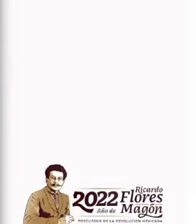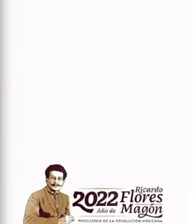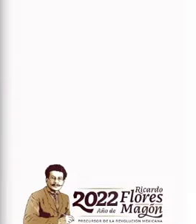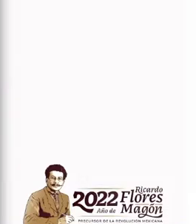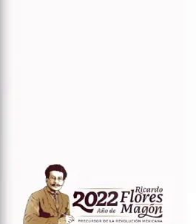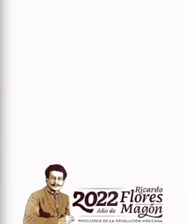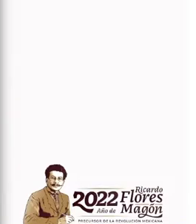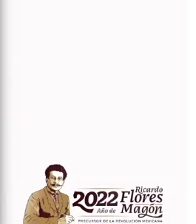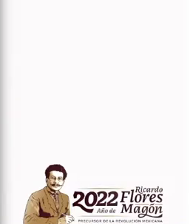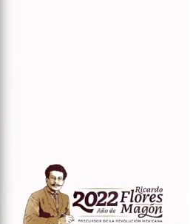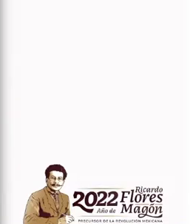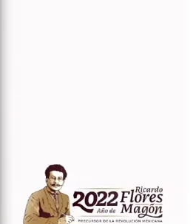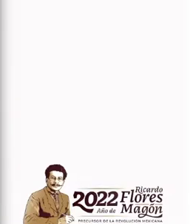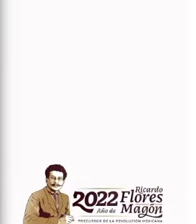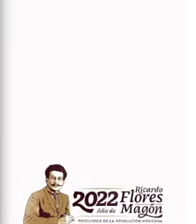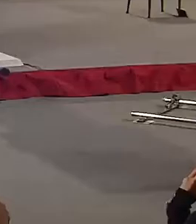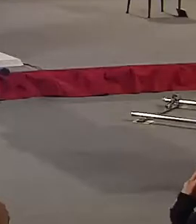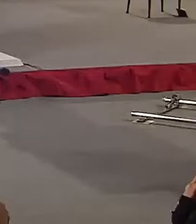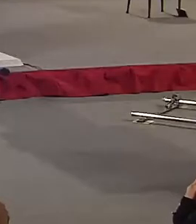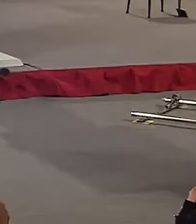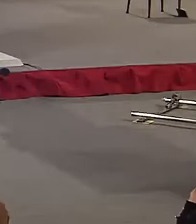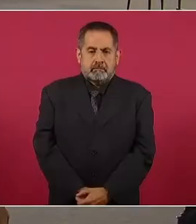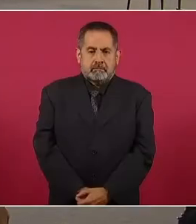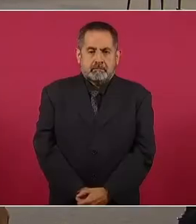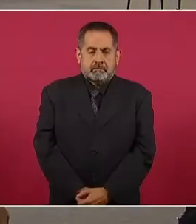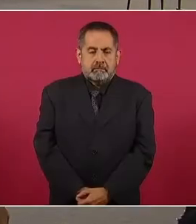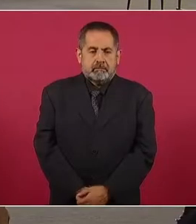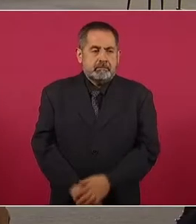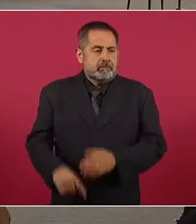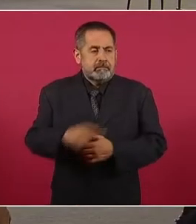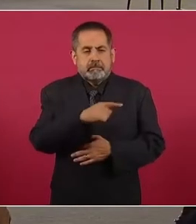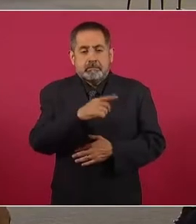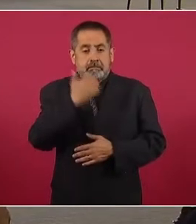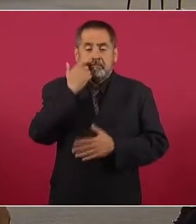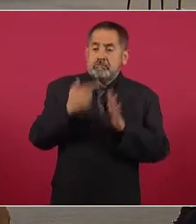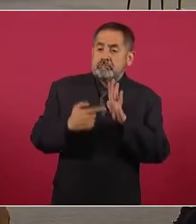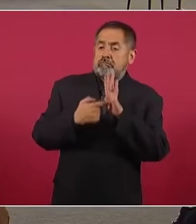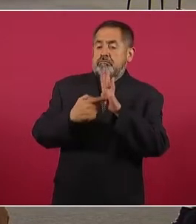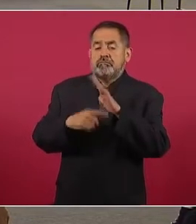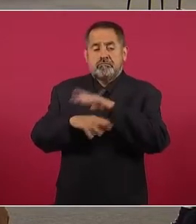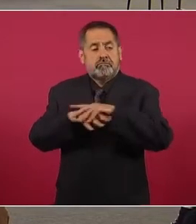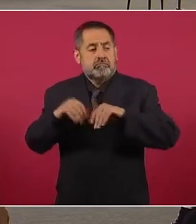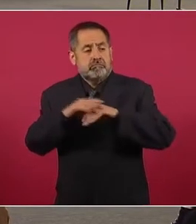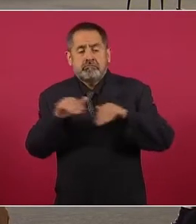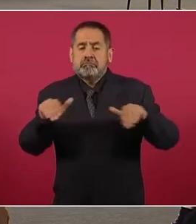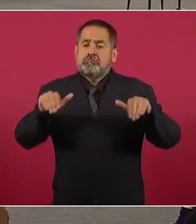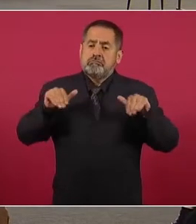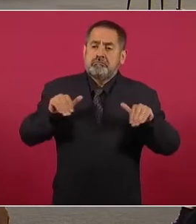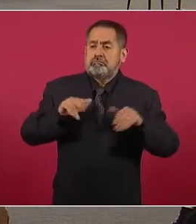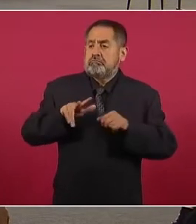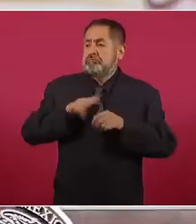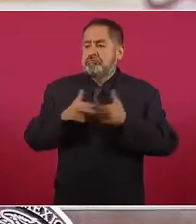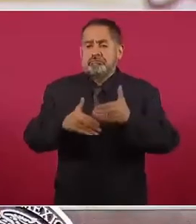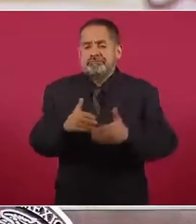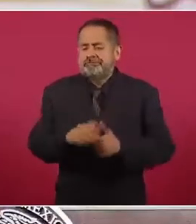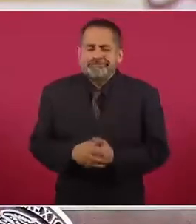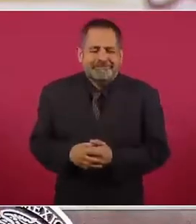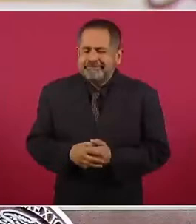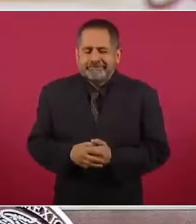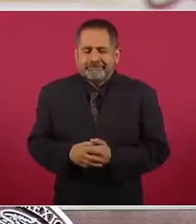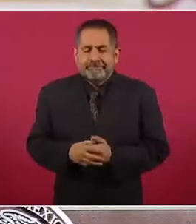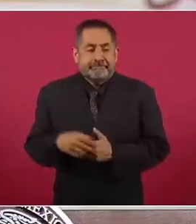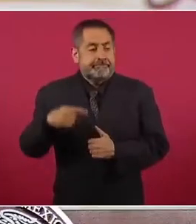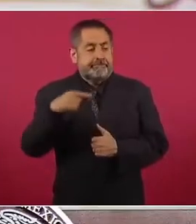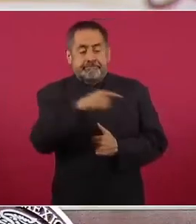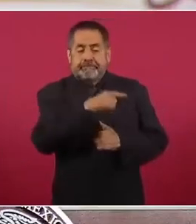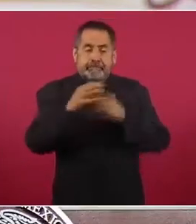quieren aparecer como los progresistas, aunque defiendan lo contrario. Y bueno, el señor promueve